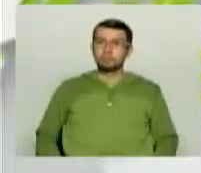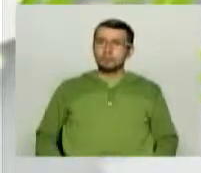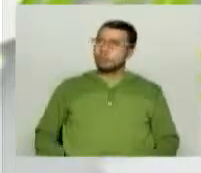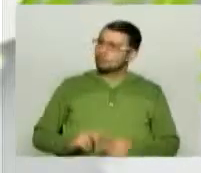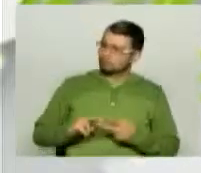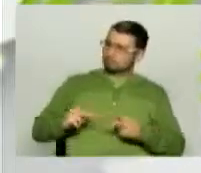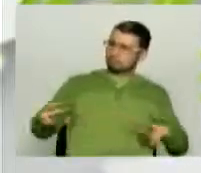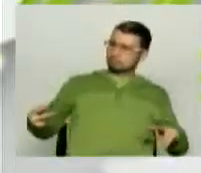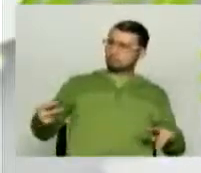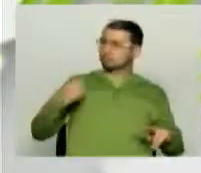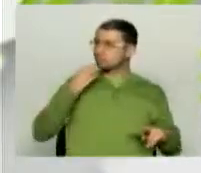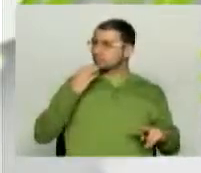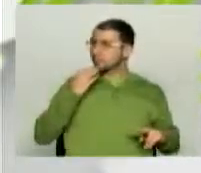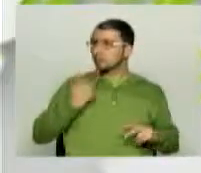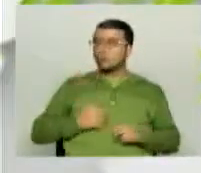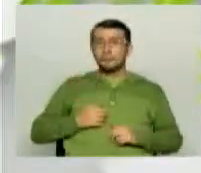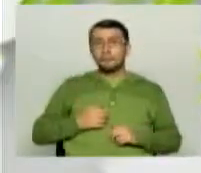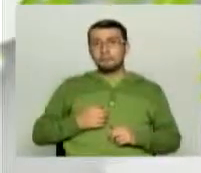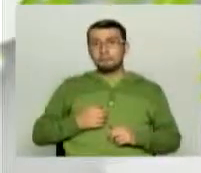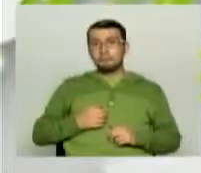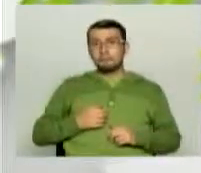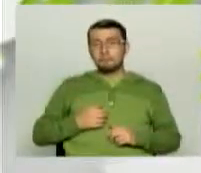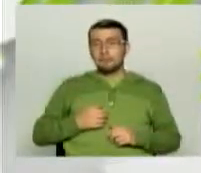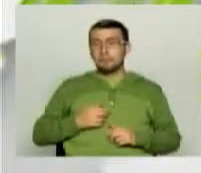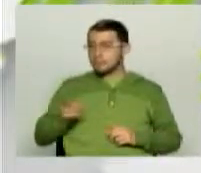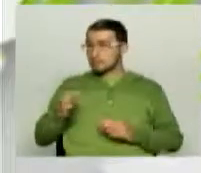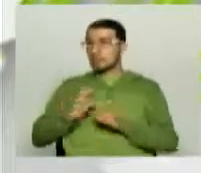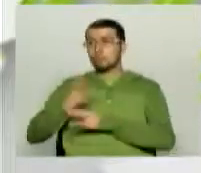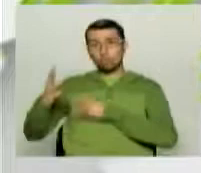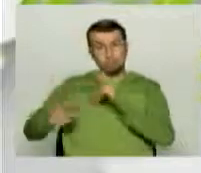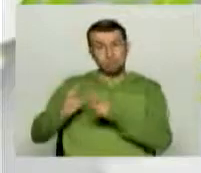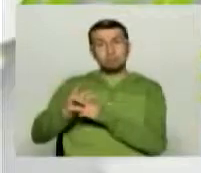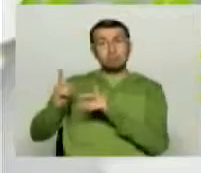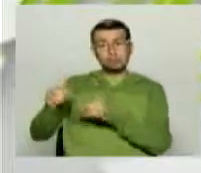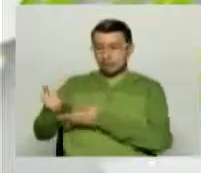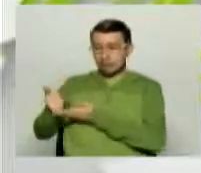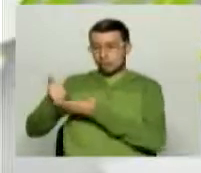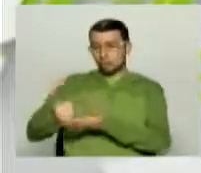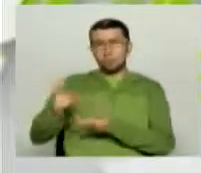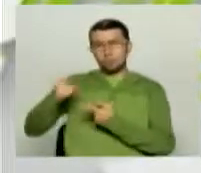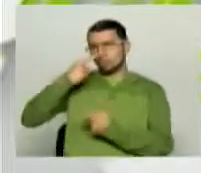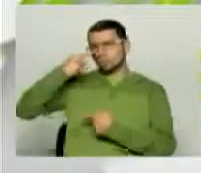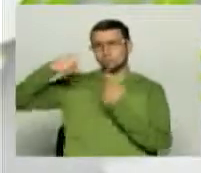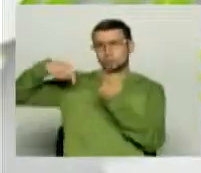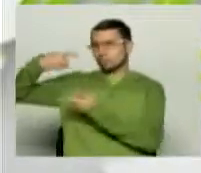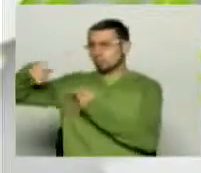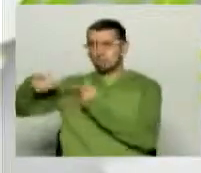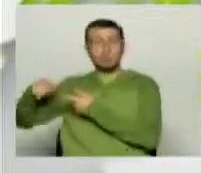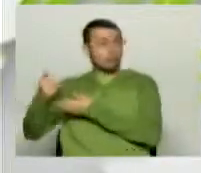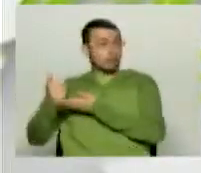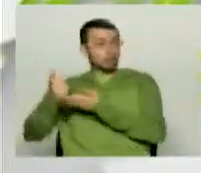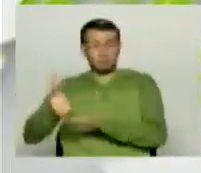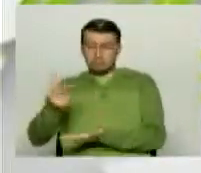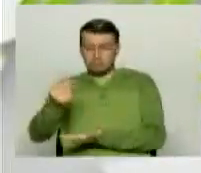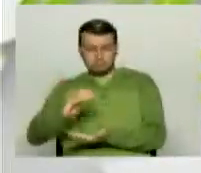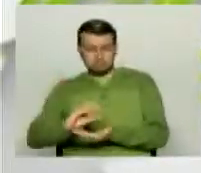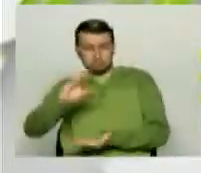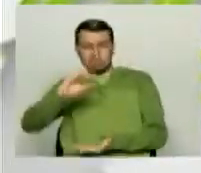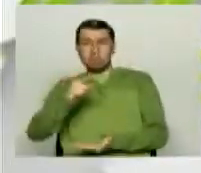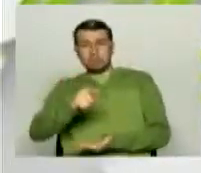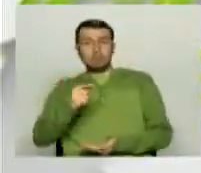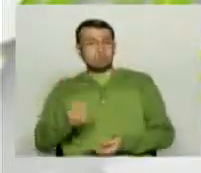contrarrestar esto también, Juan Harvey, diciendo que el mundial también aporta turismo y también en cierta medida, pues también está aportando